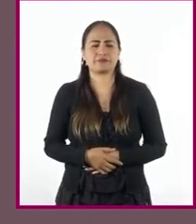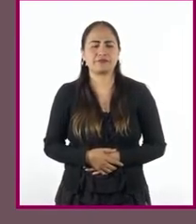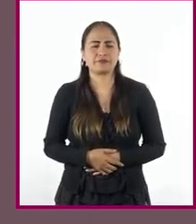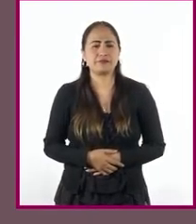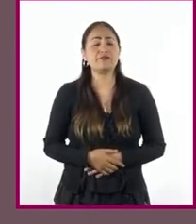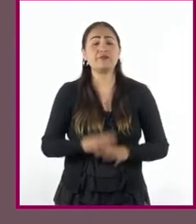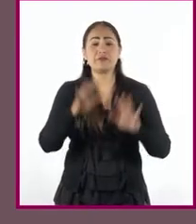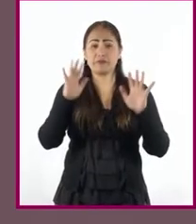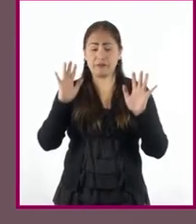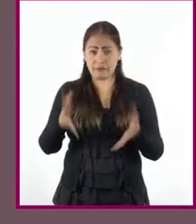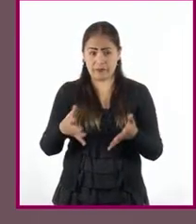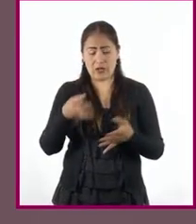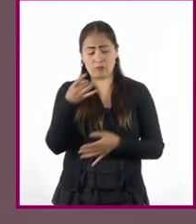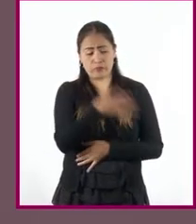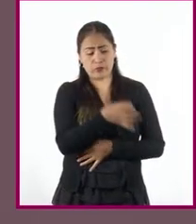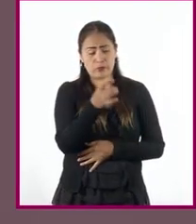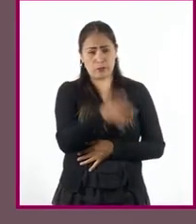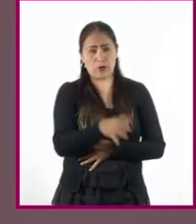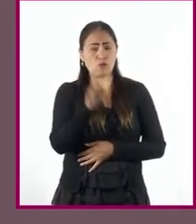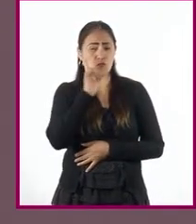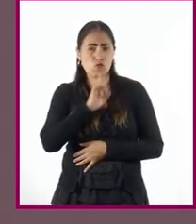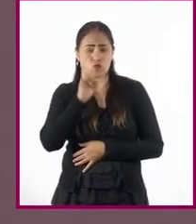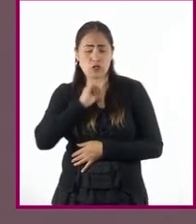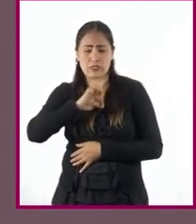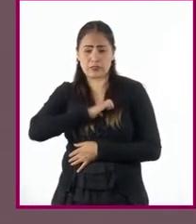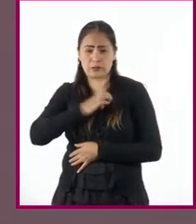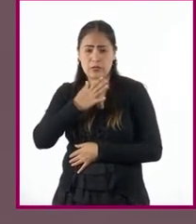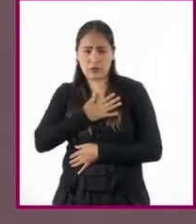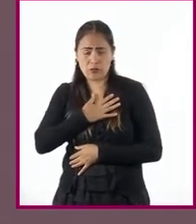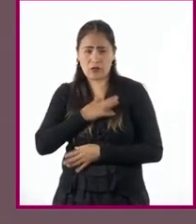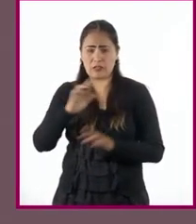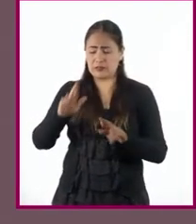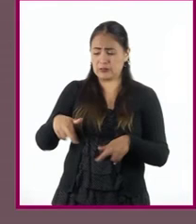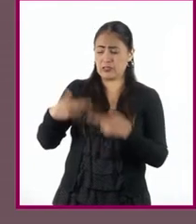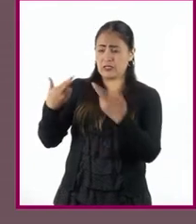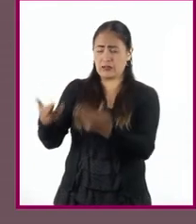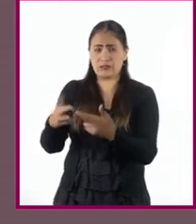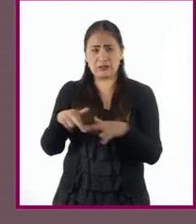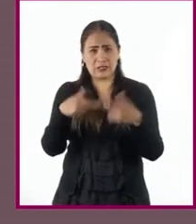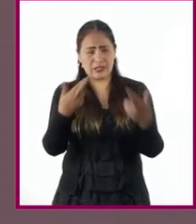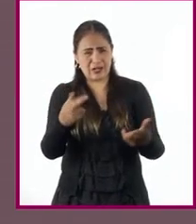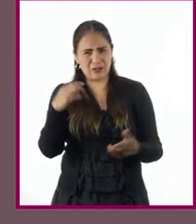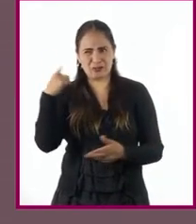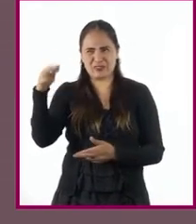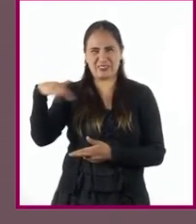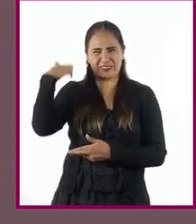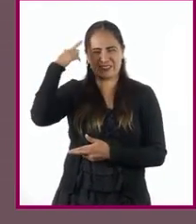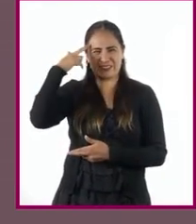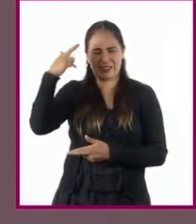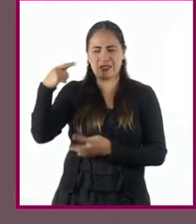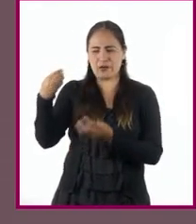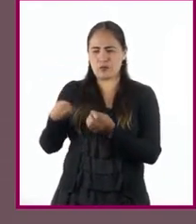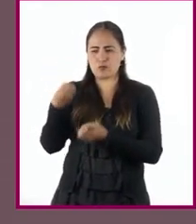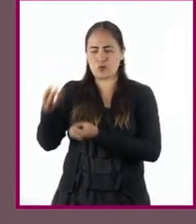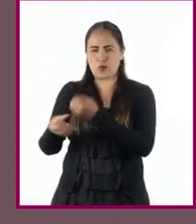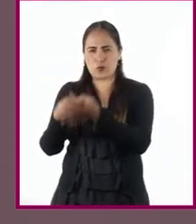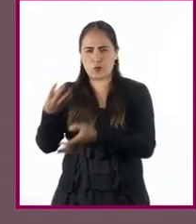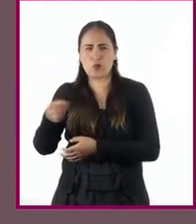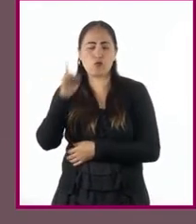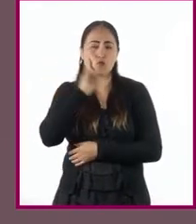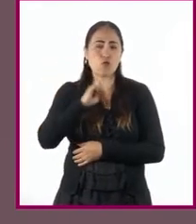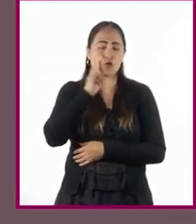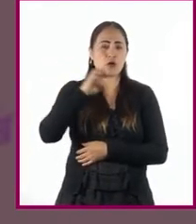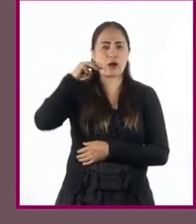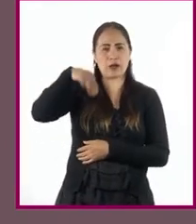conquista, algunas españolas recibieron mercedes por los servicios prestados a la corona. Es el caso de María de Estrada,